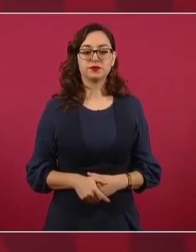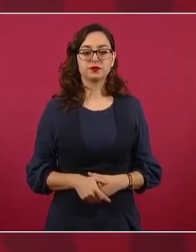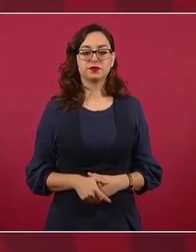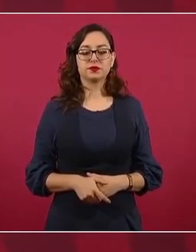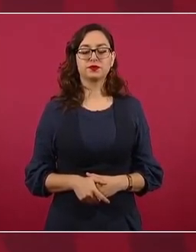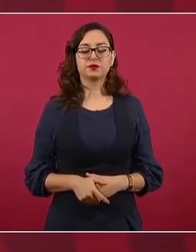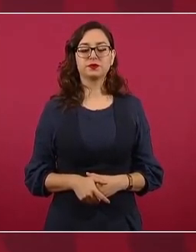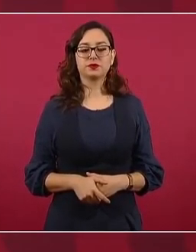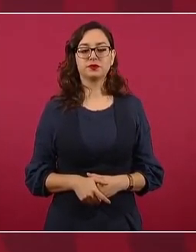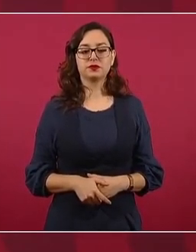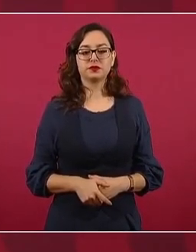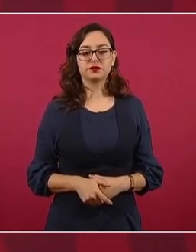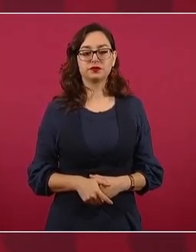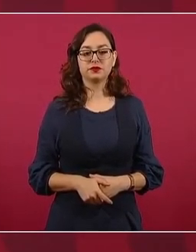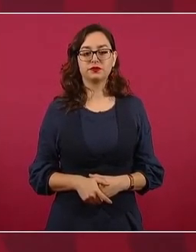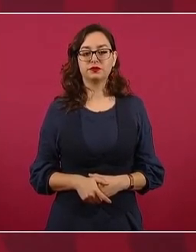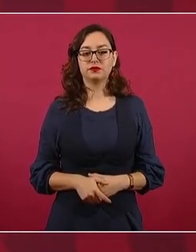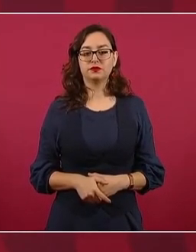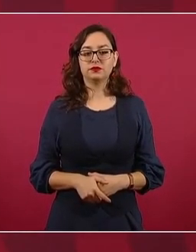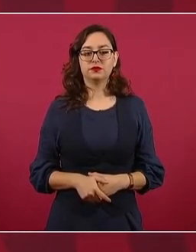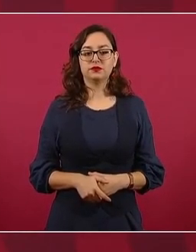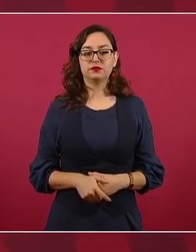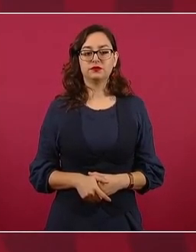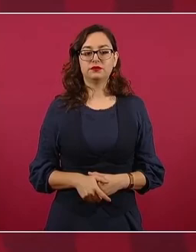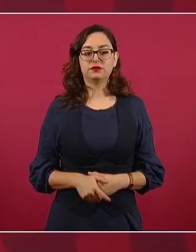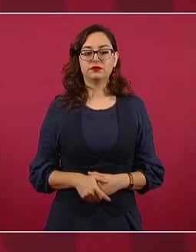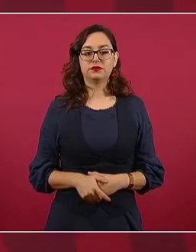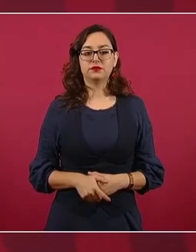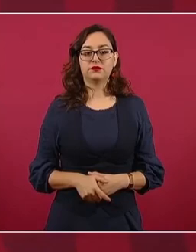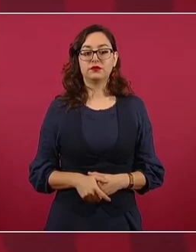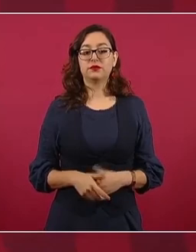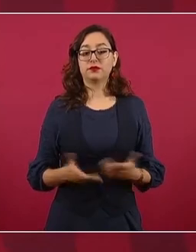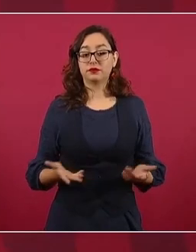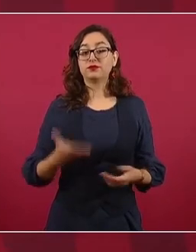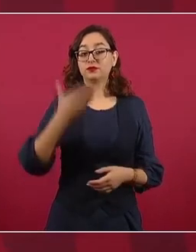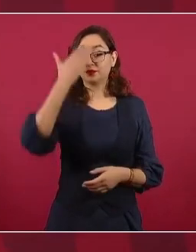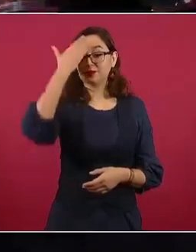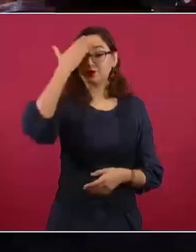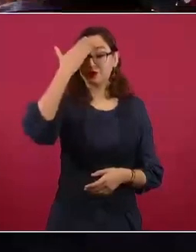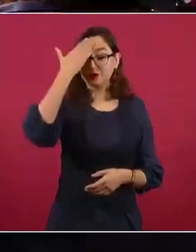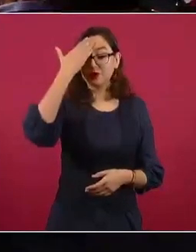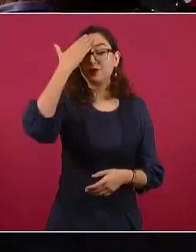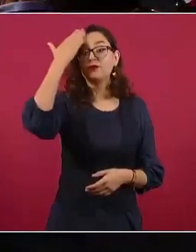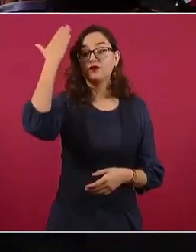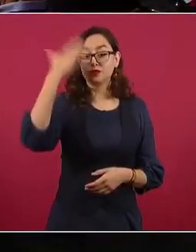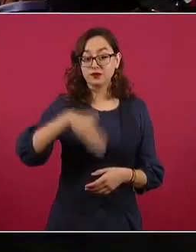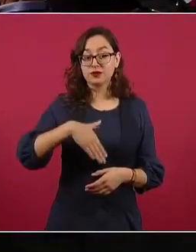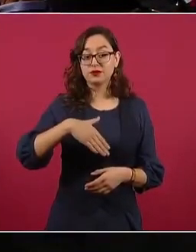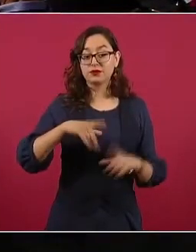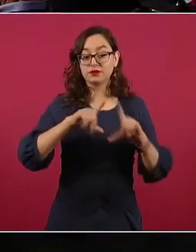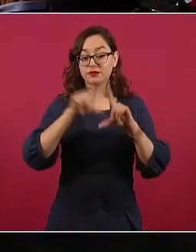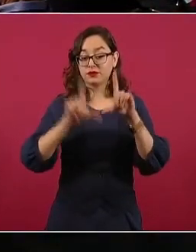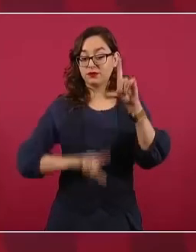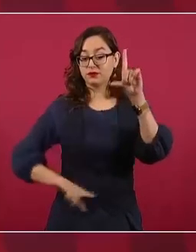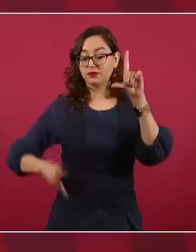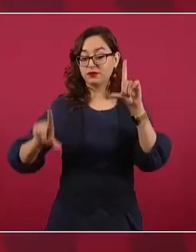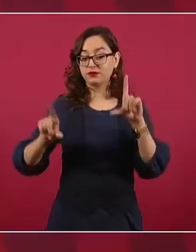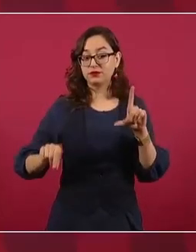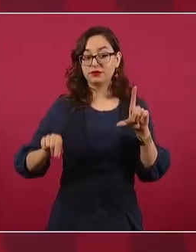99.4 por ciento